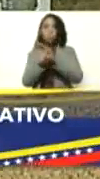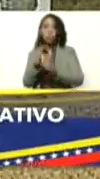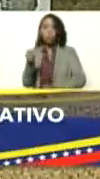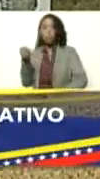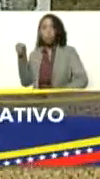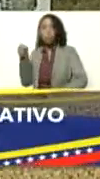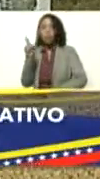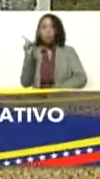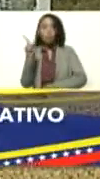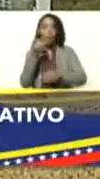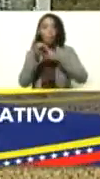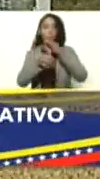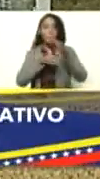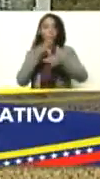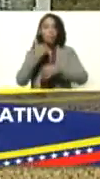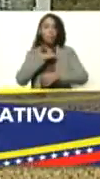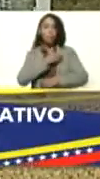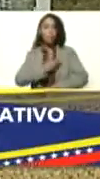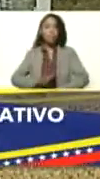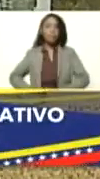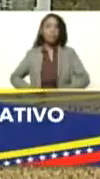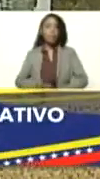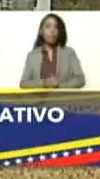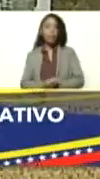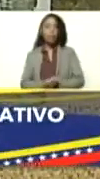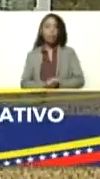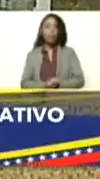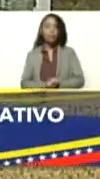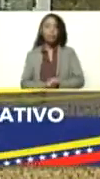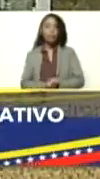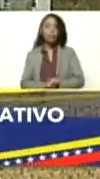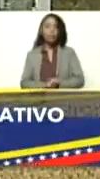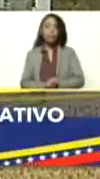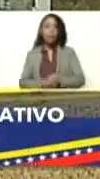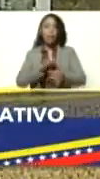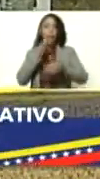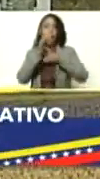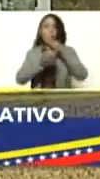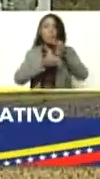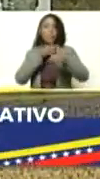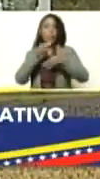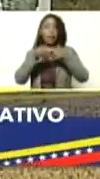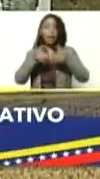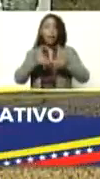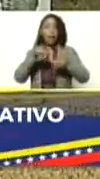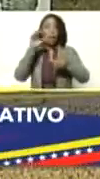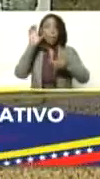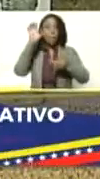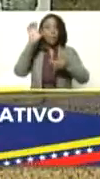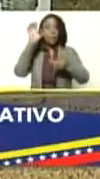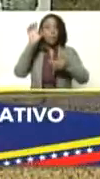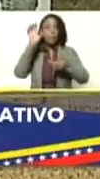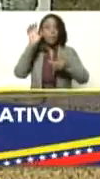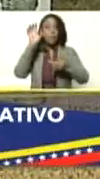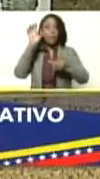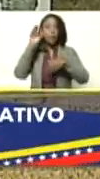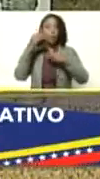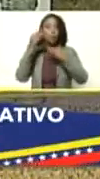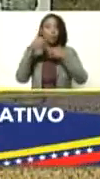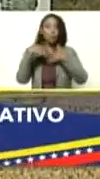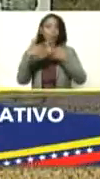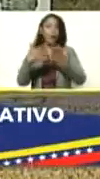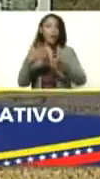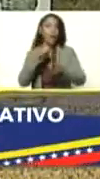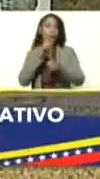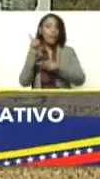para que le hable a nuestro presidente de la república, le hable al país, y nos diga, cuáles